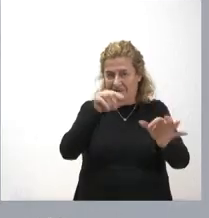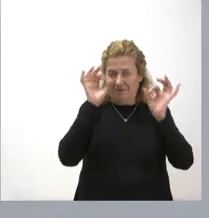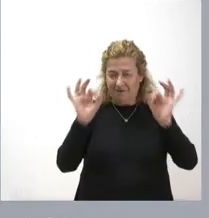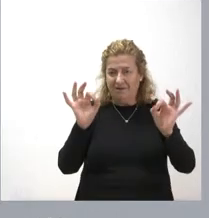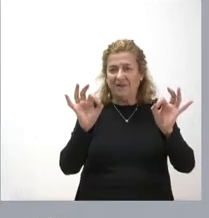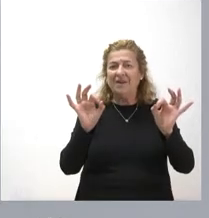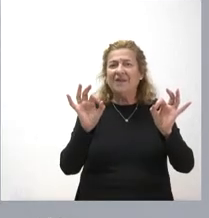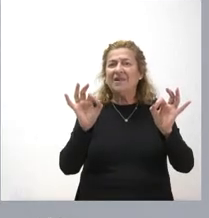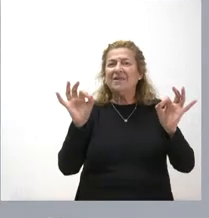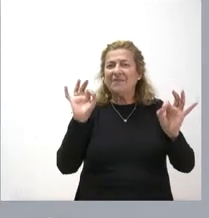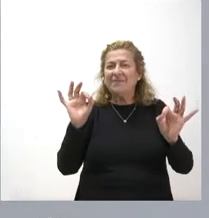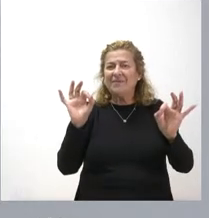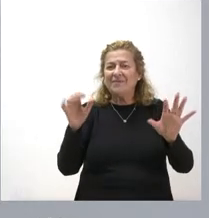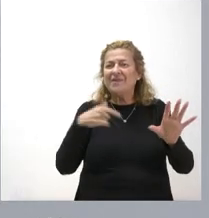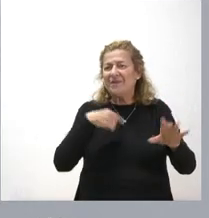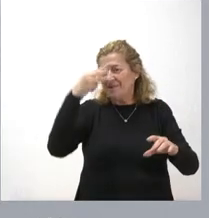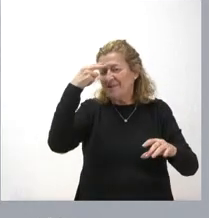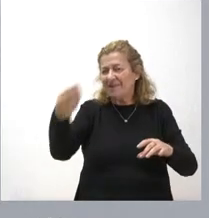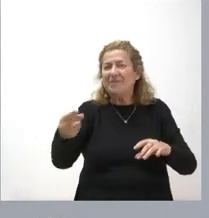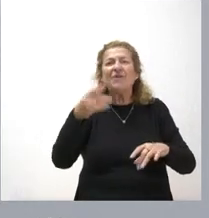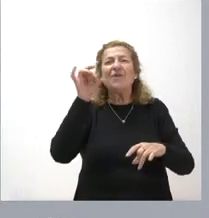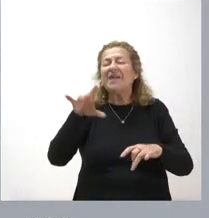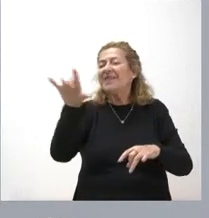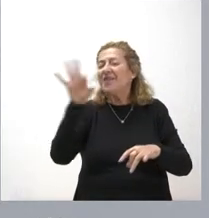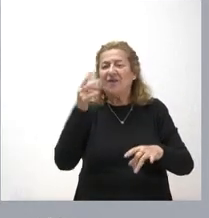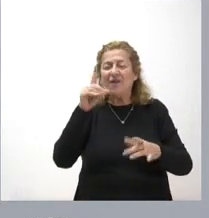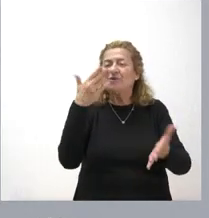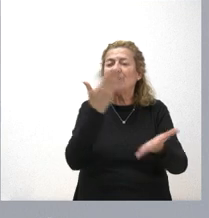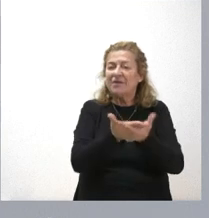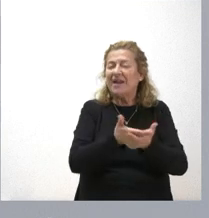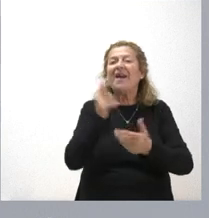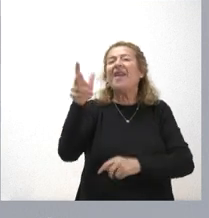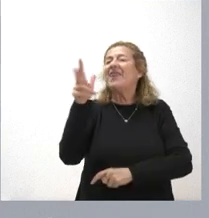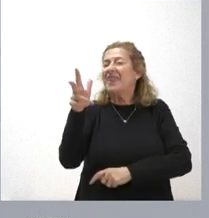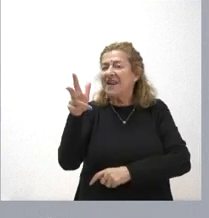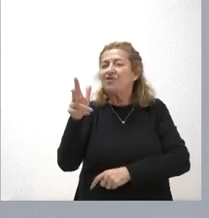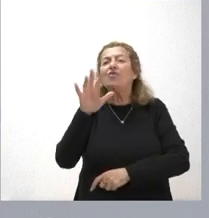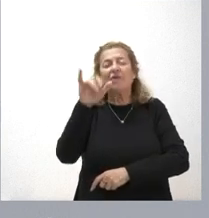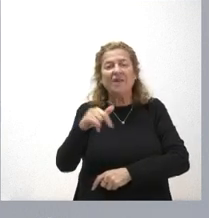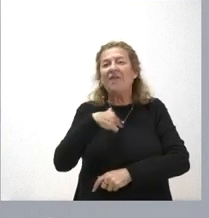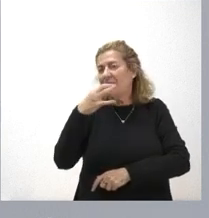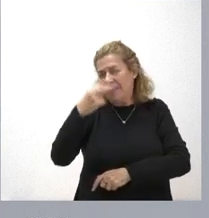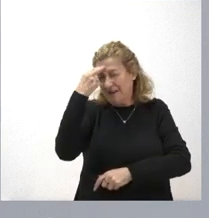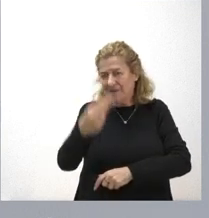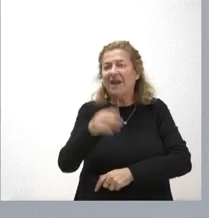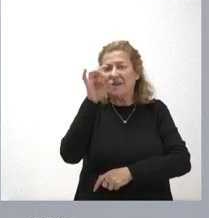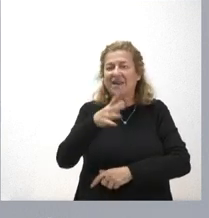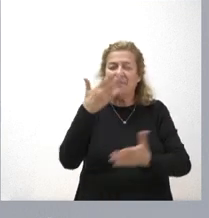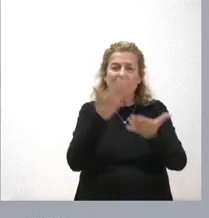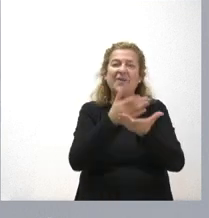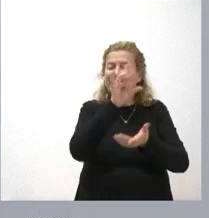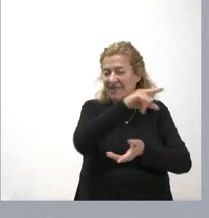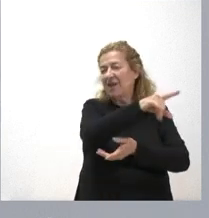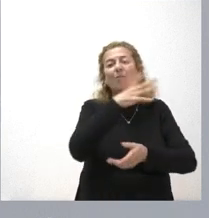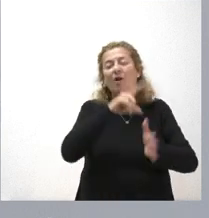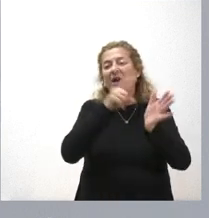Bien Yo respeto como le digo quien decide no solicitarlo está en su derecho y tenemos que respetar también a quien decide solicitarlo conforme a la